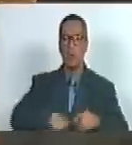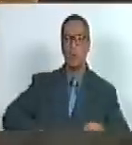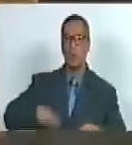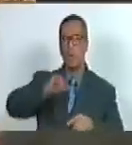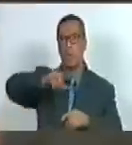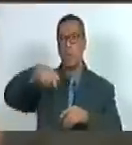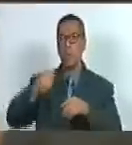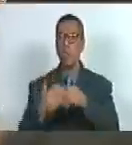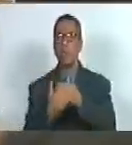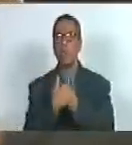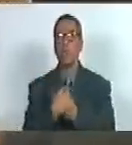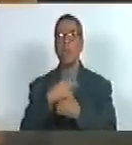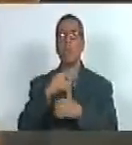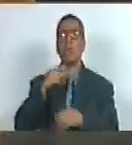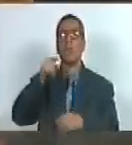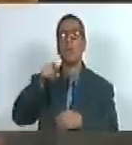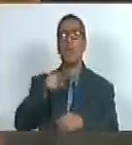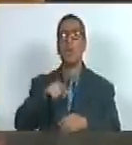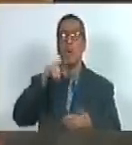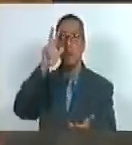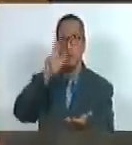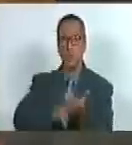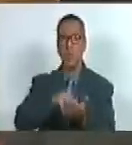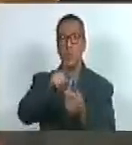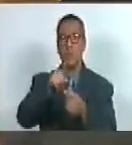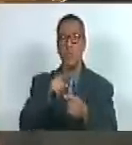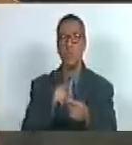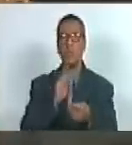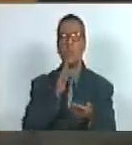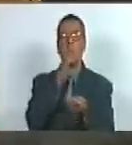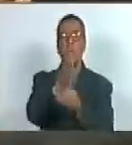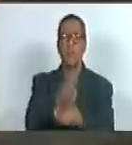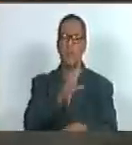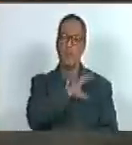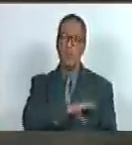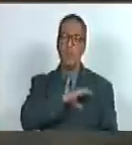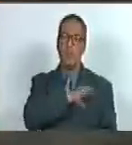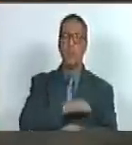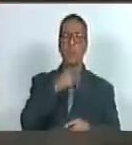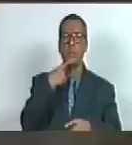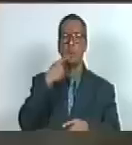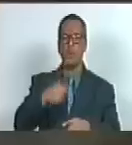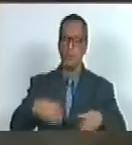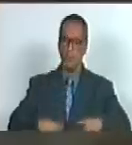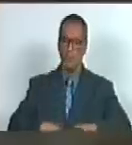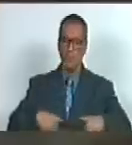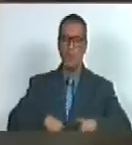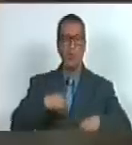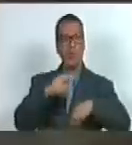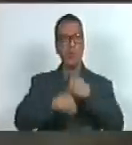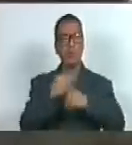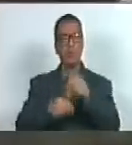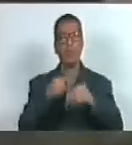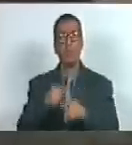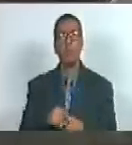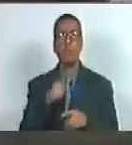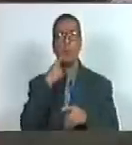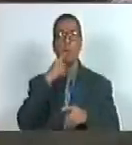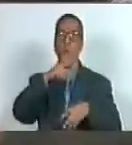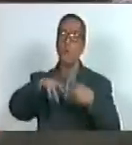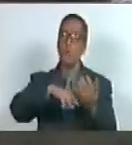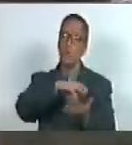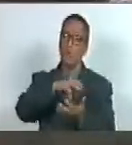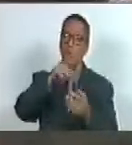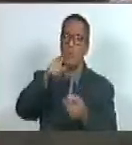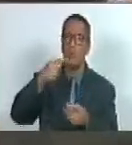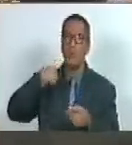Jorge Rodríguez por haber aprobado llevar la comisión y que ellos hoy ven resuelto en lo cotidiano un problema